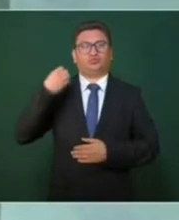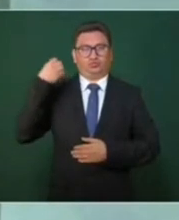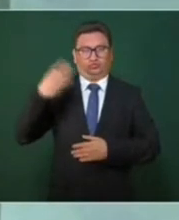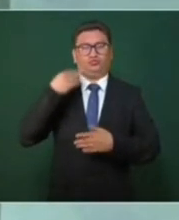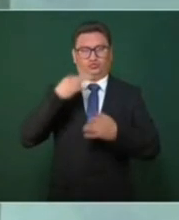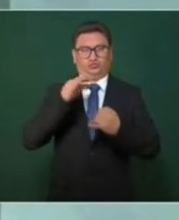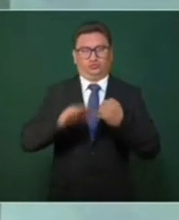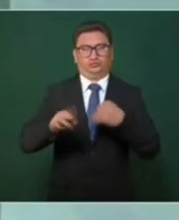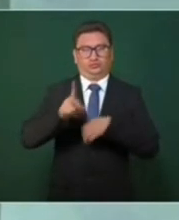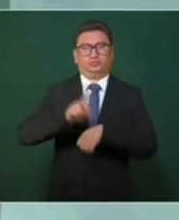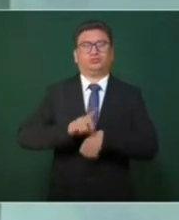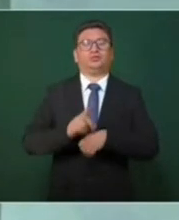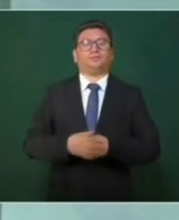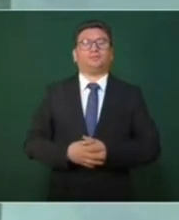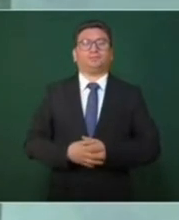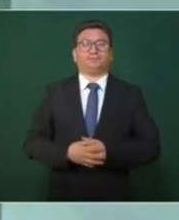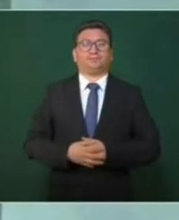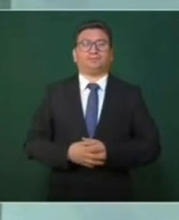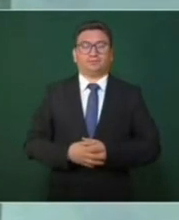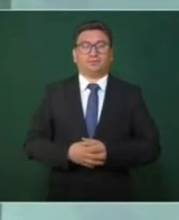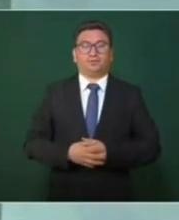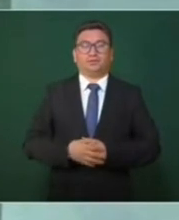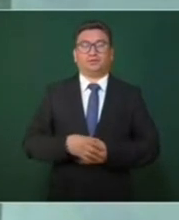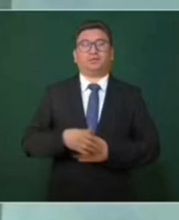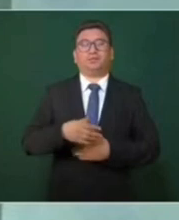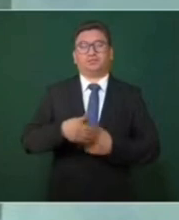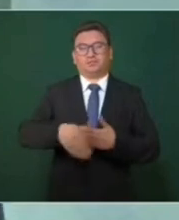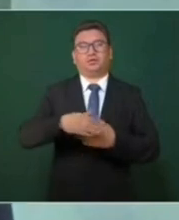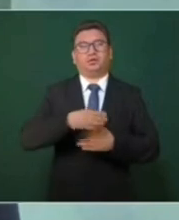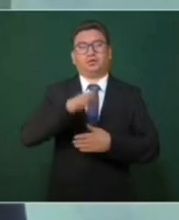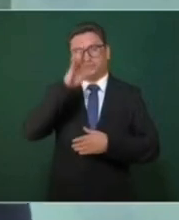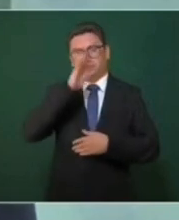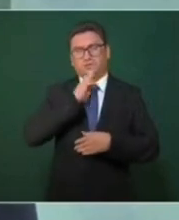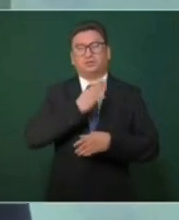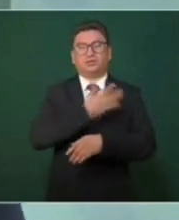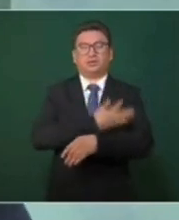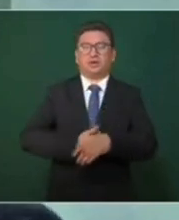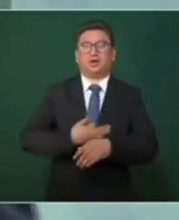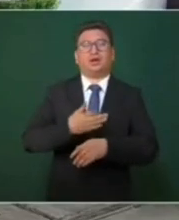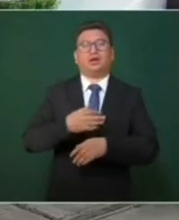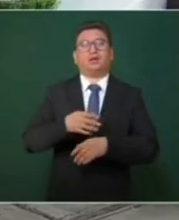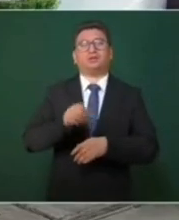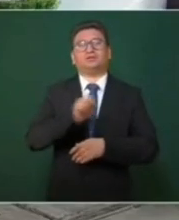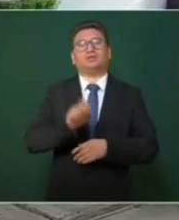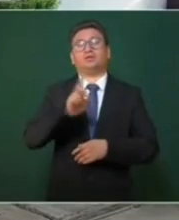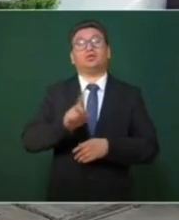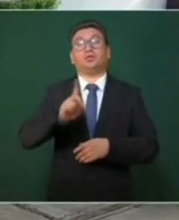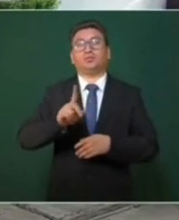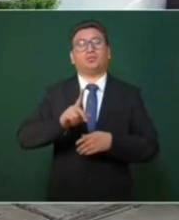entonces al mediodía, en la tarde, viernes, fin de semana, ahí va,